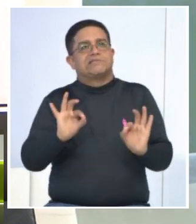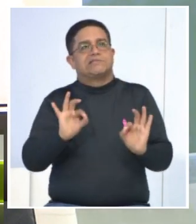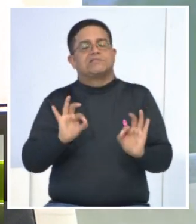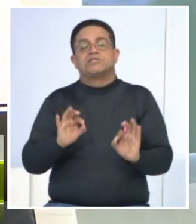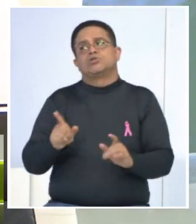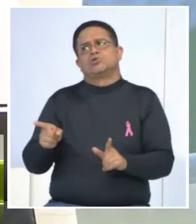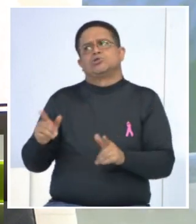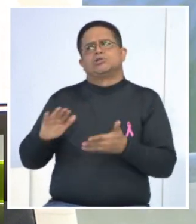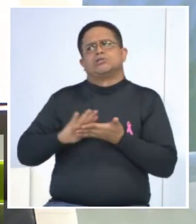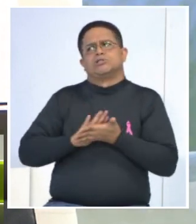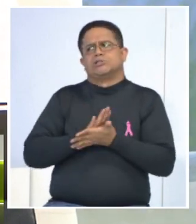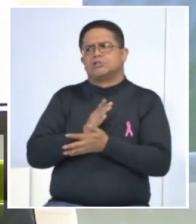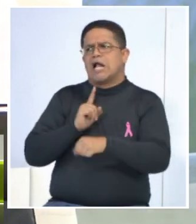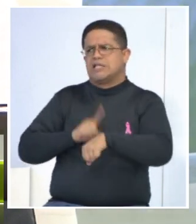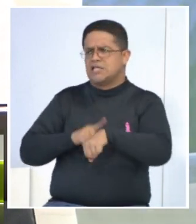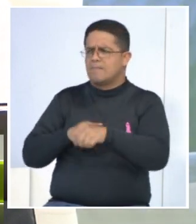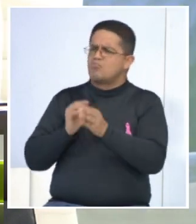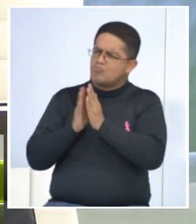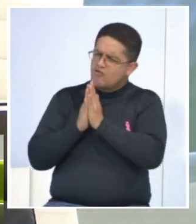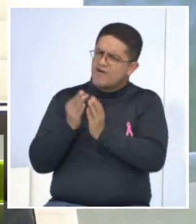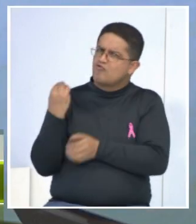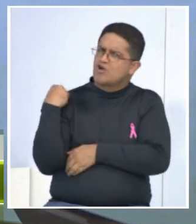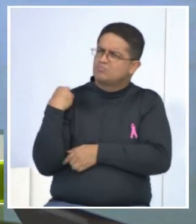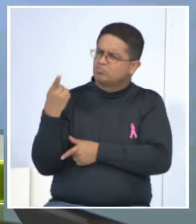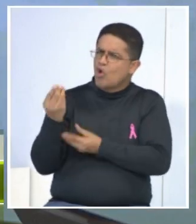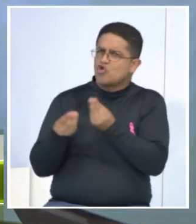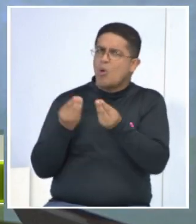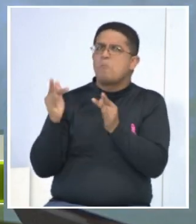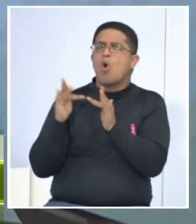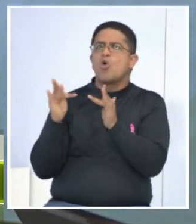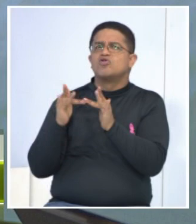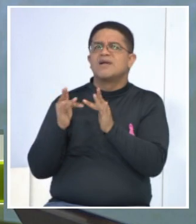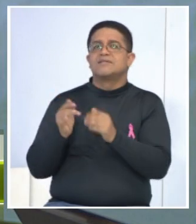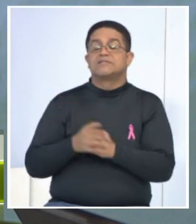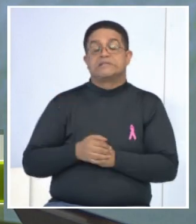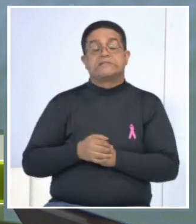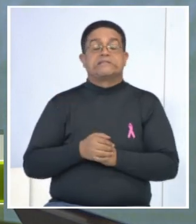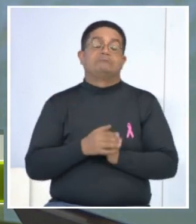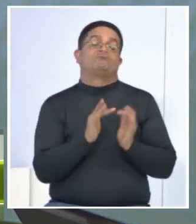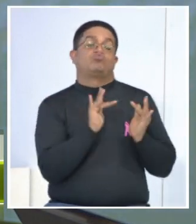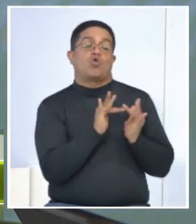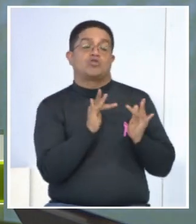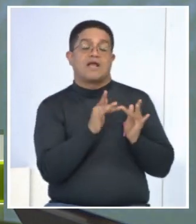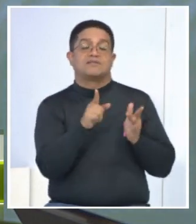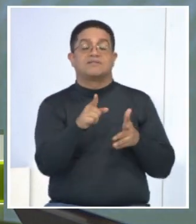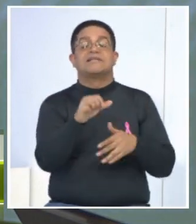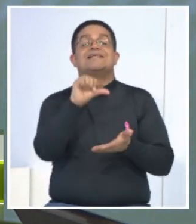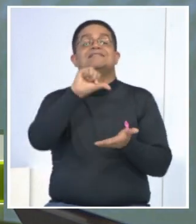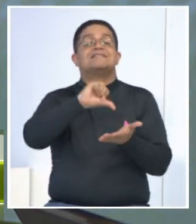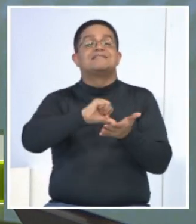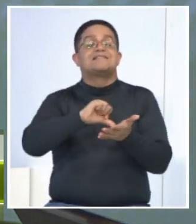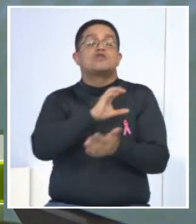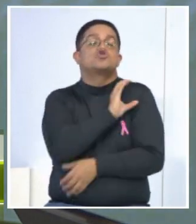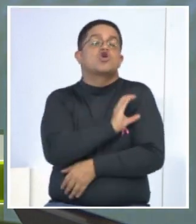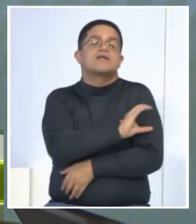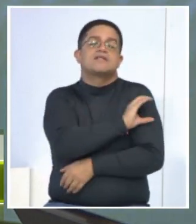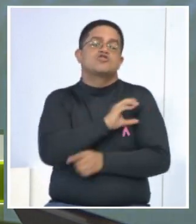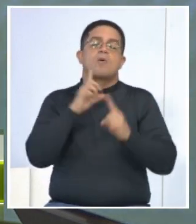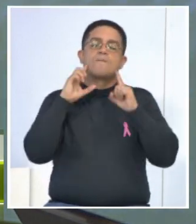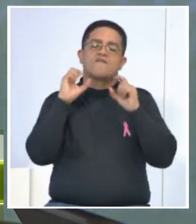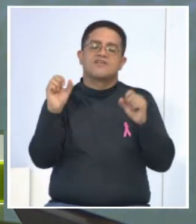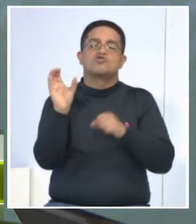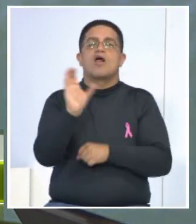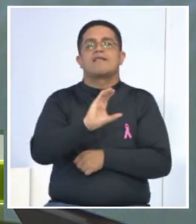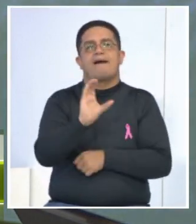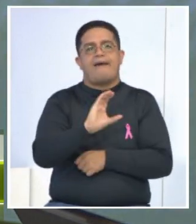terminó el tiempo, por favor, dinos, ¿cómo te contactamos? Bueno, me contactan en el Centro Clínico Profesional Caracas, el que le conocen, anexo